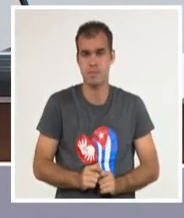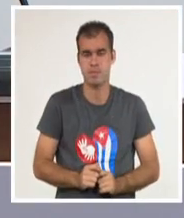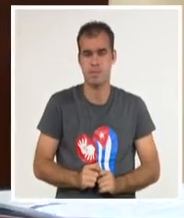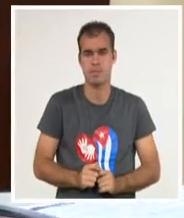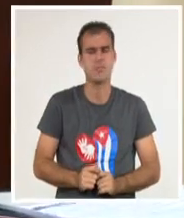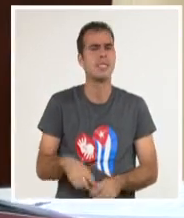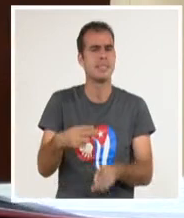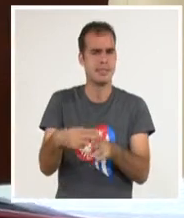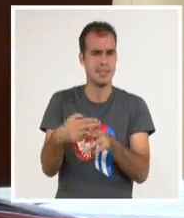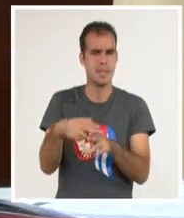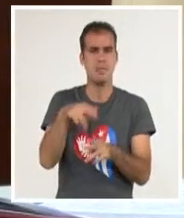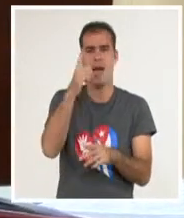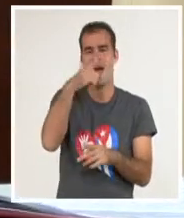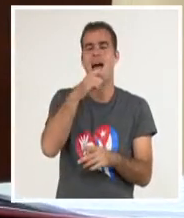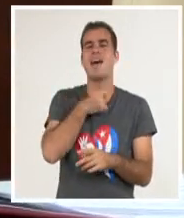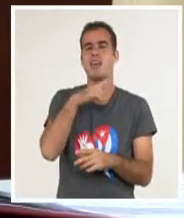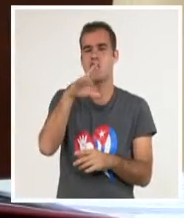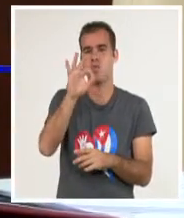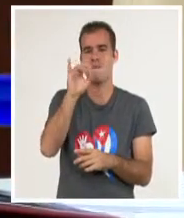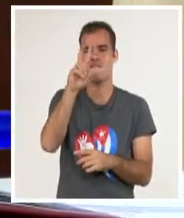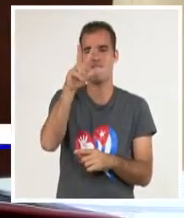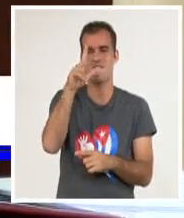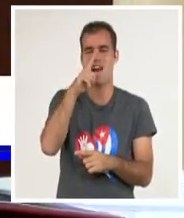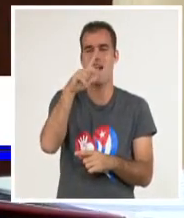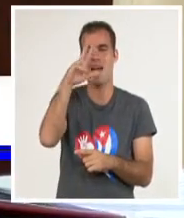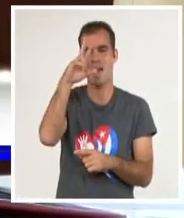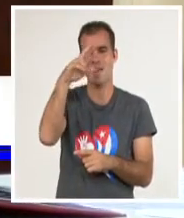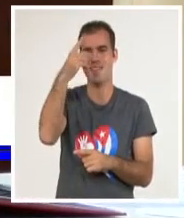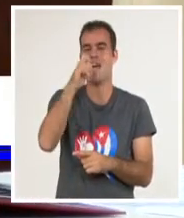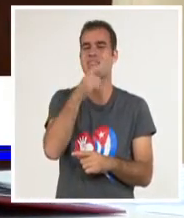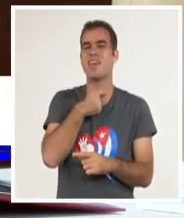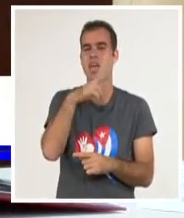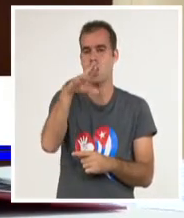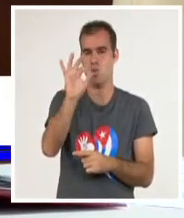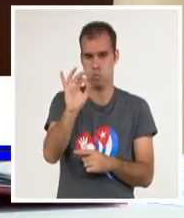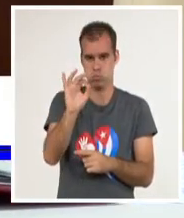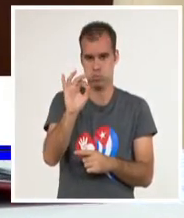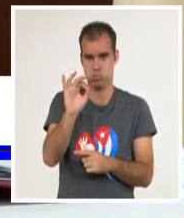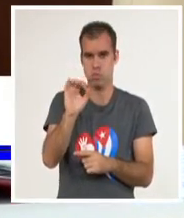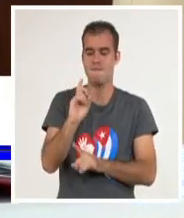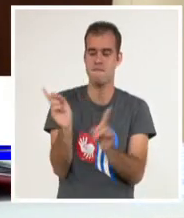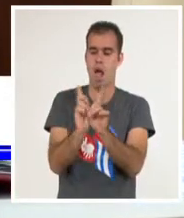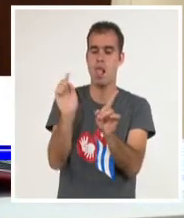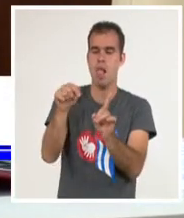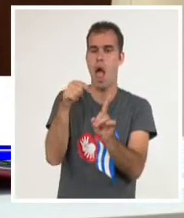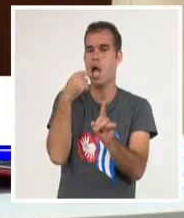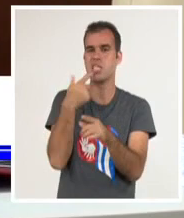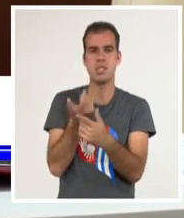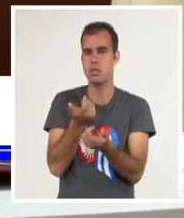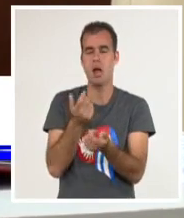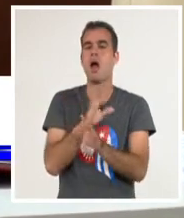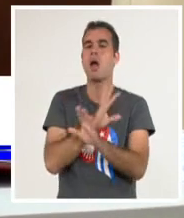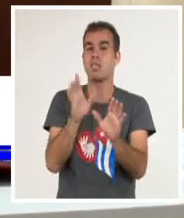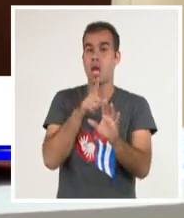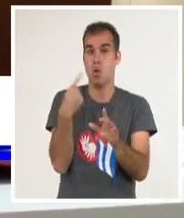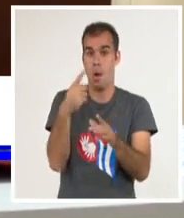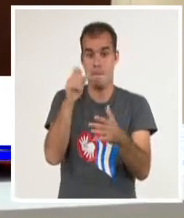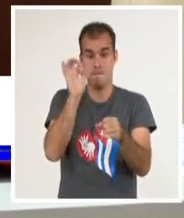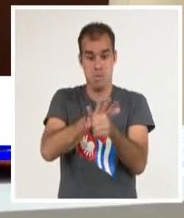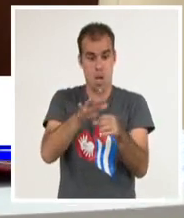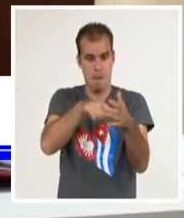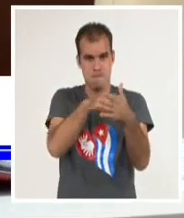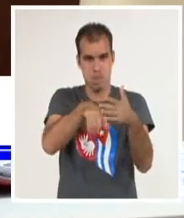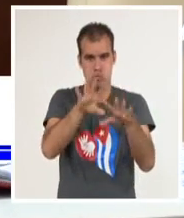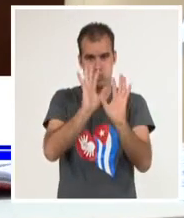desde el de la que inició la operación, se ha concentrado en seguir abriendo puntos de distribución a lo largo y ancho del país. Se